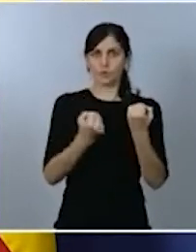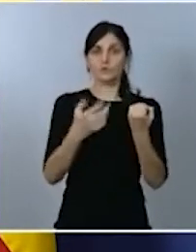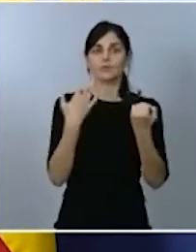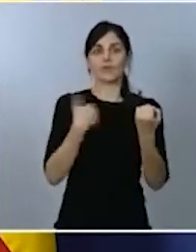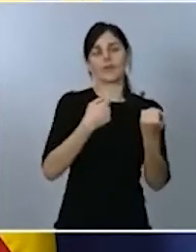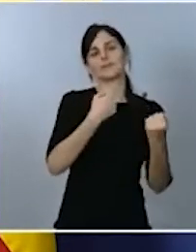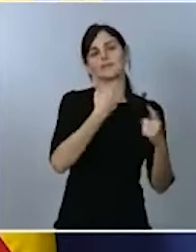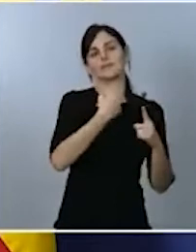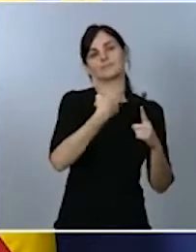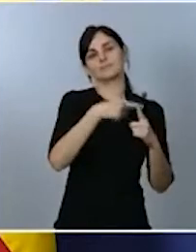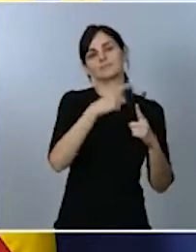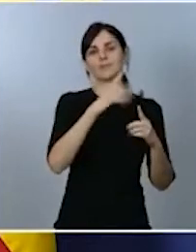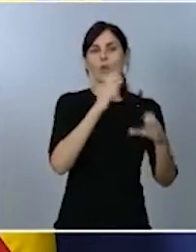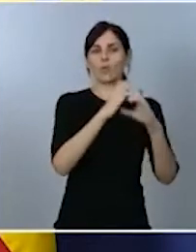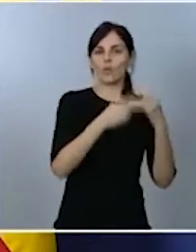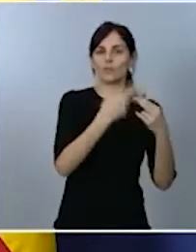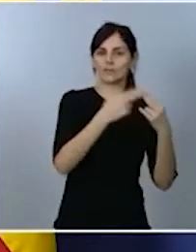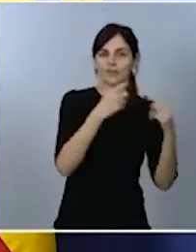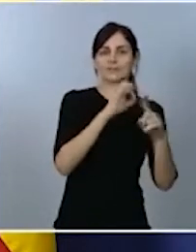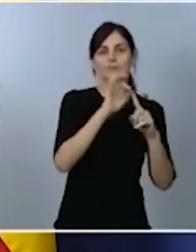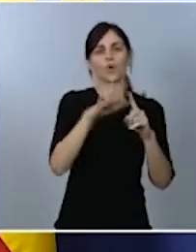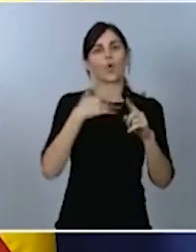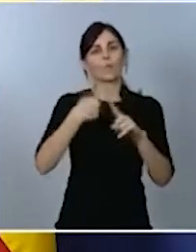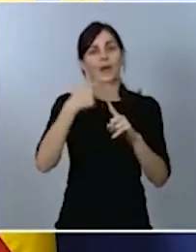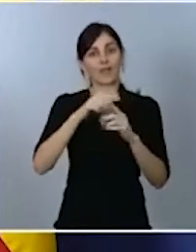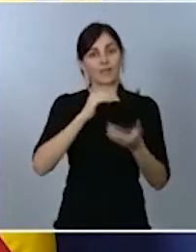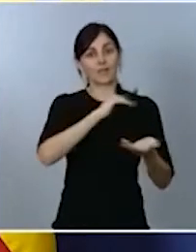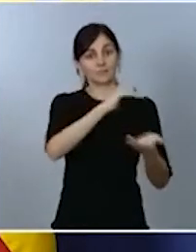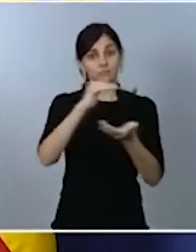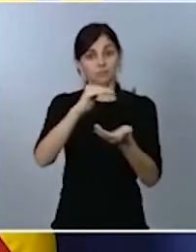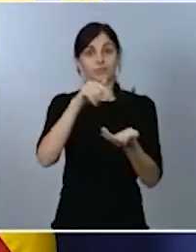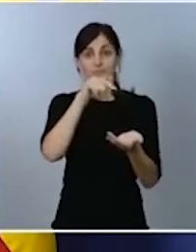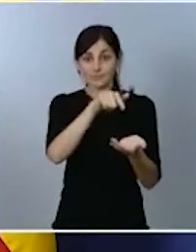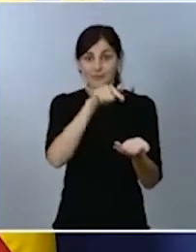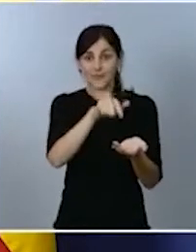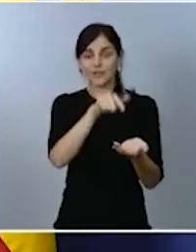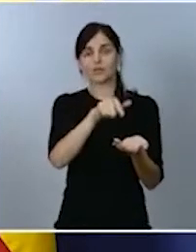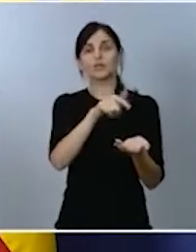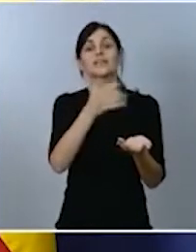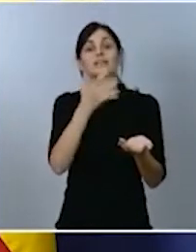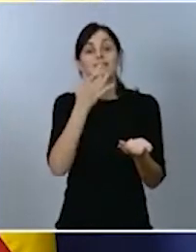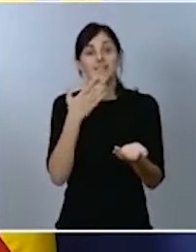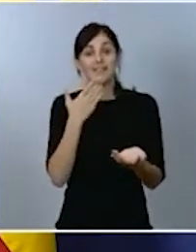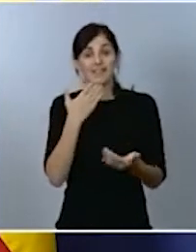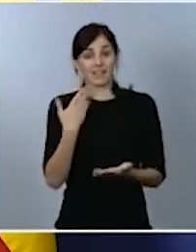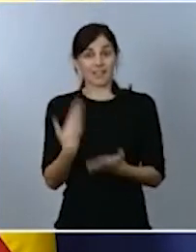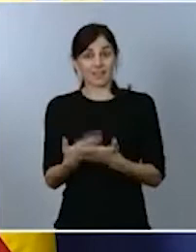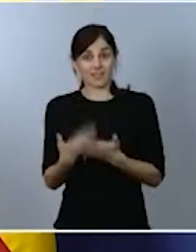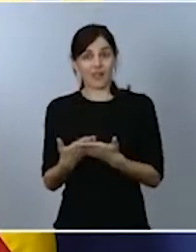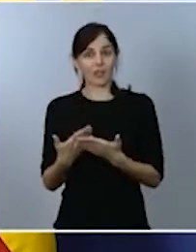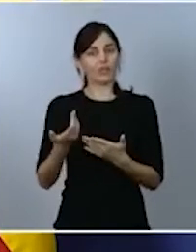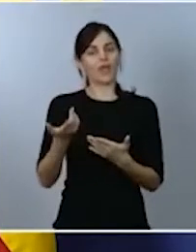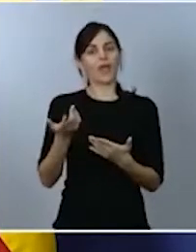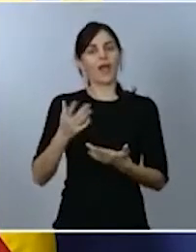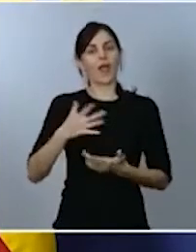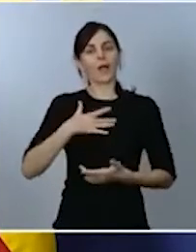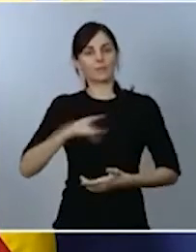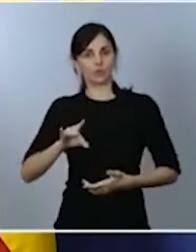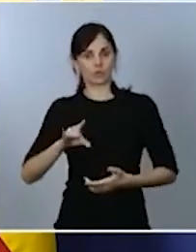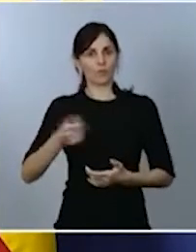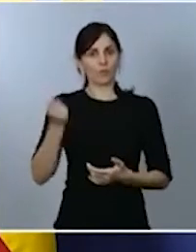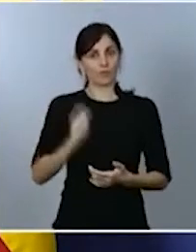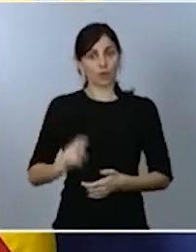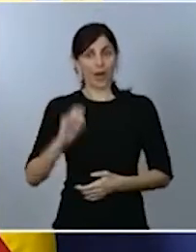o mercancías a las personas que sean titulares del certificado de aptitud profesional, conforme a las edades